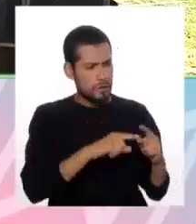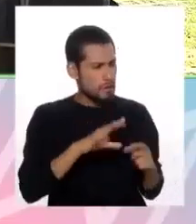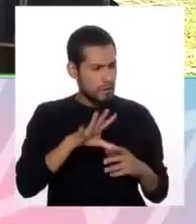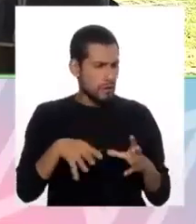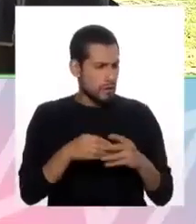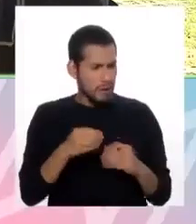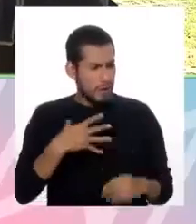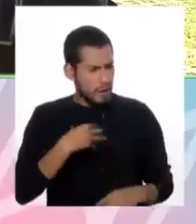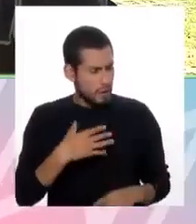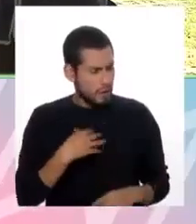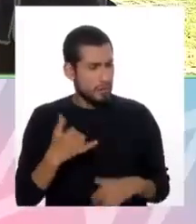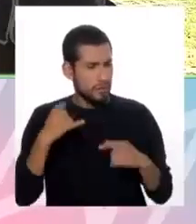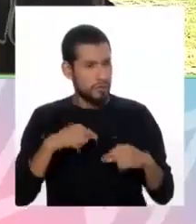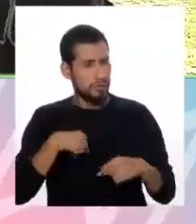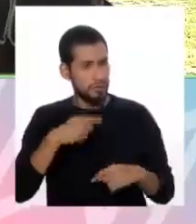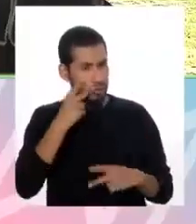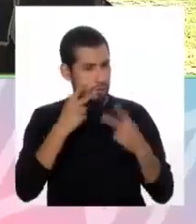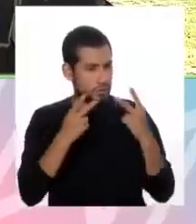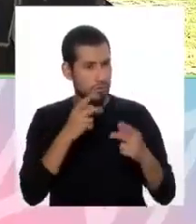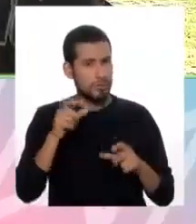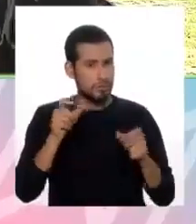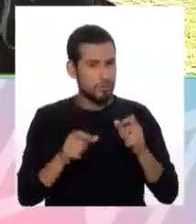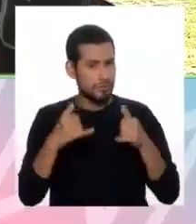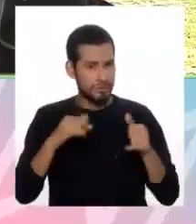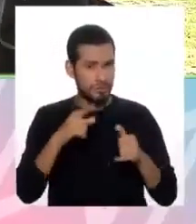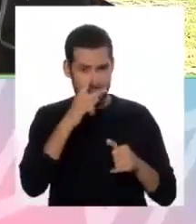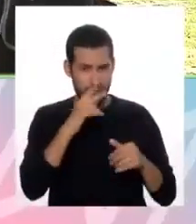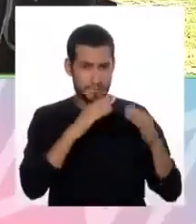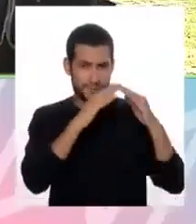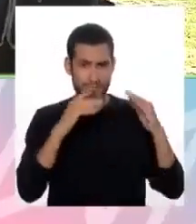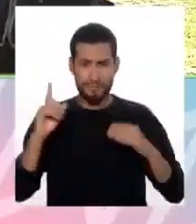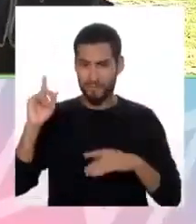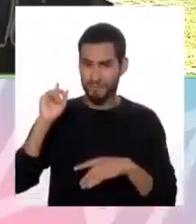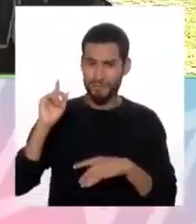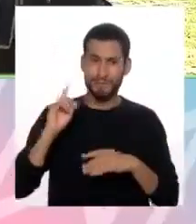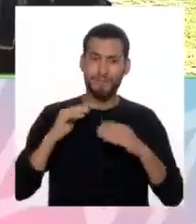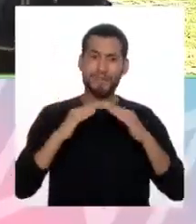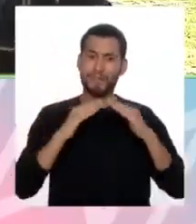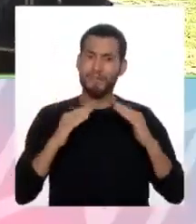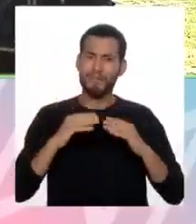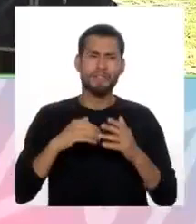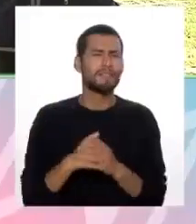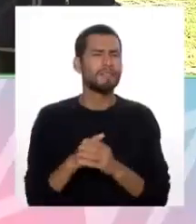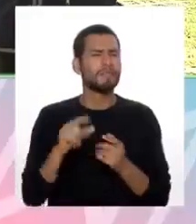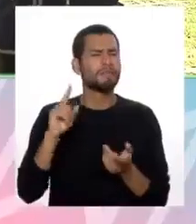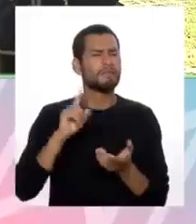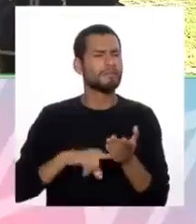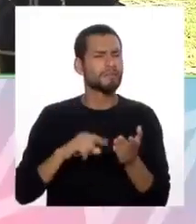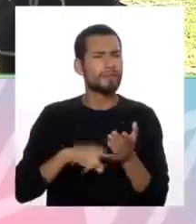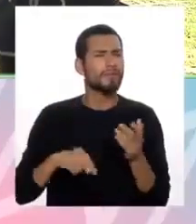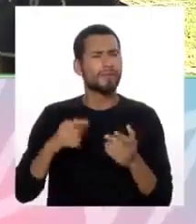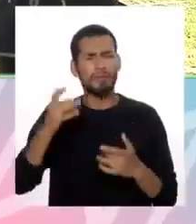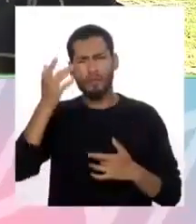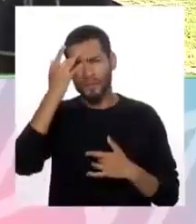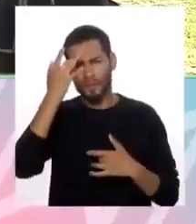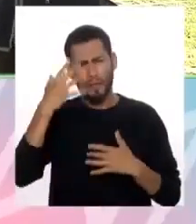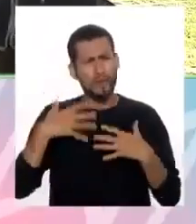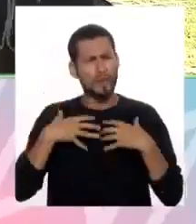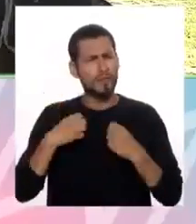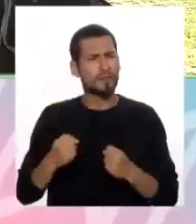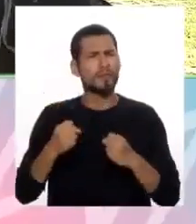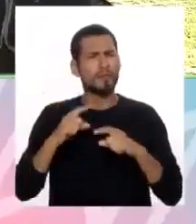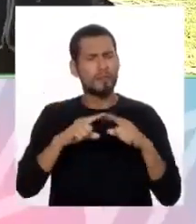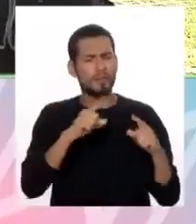las edades. Por eso es que estamos viendo algunos juegos aquí justo detrás. ¿De qué enfermedades, salud mental o